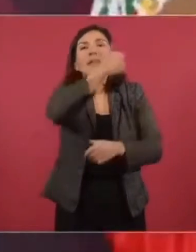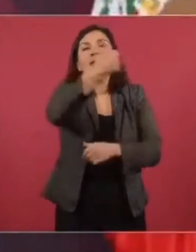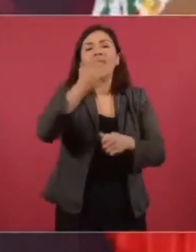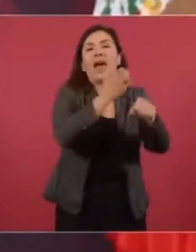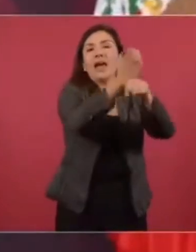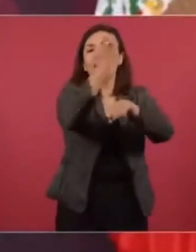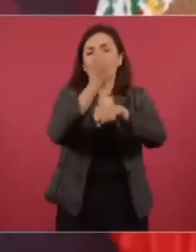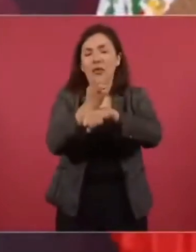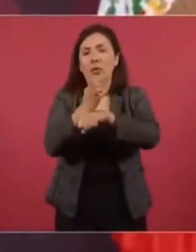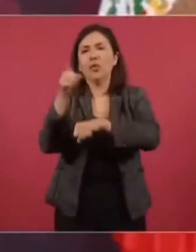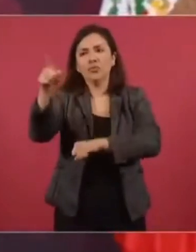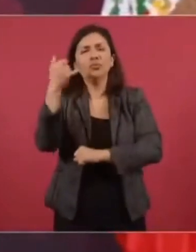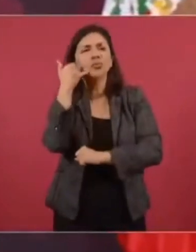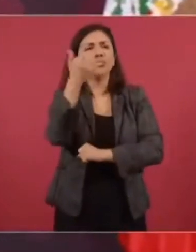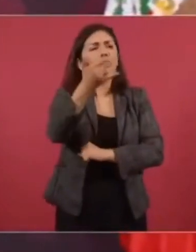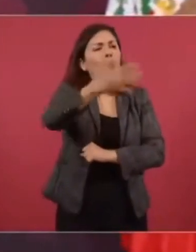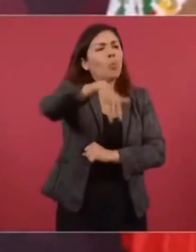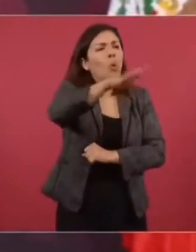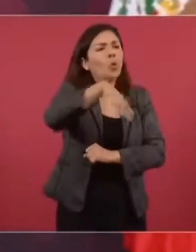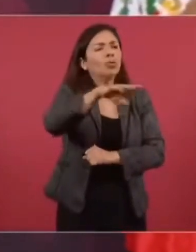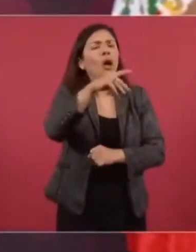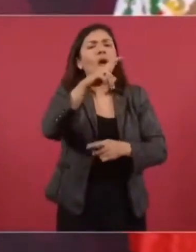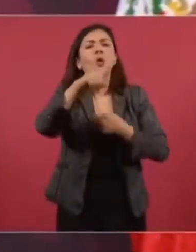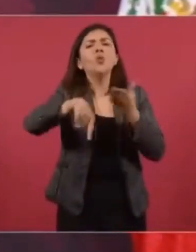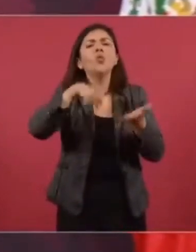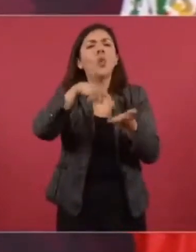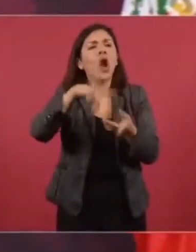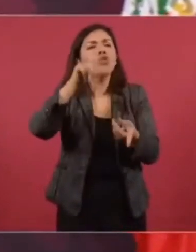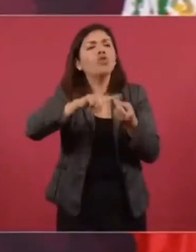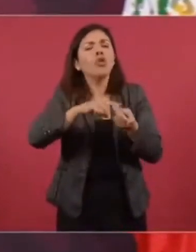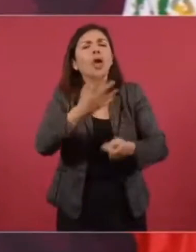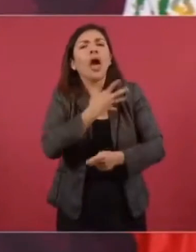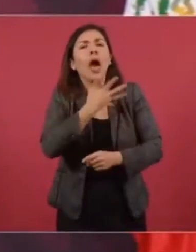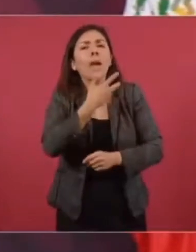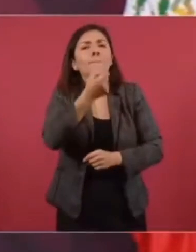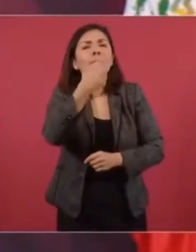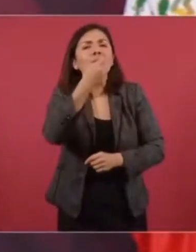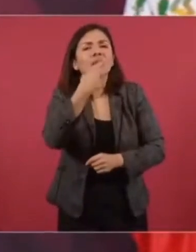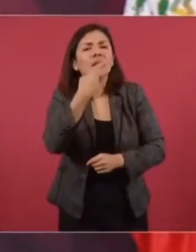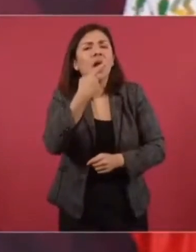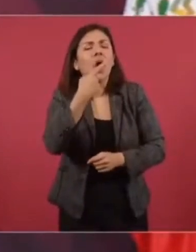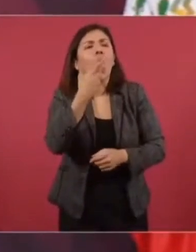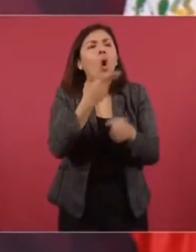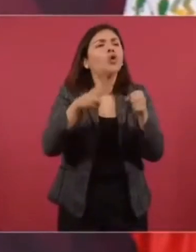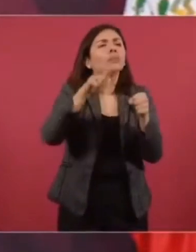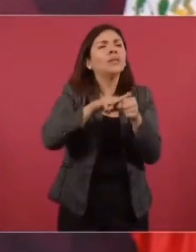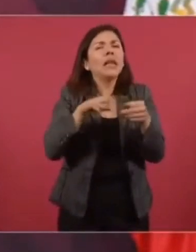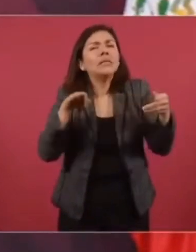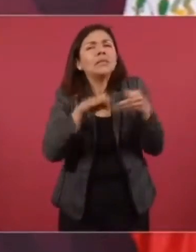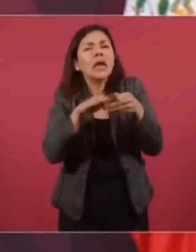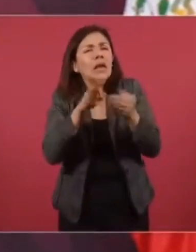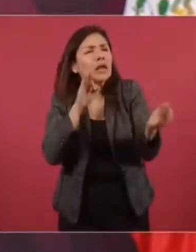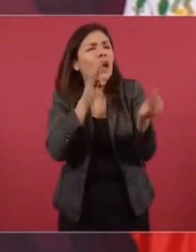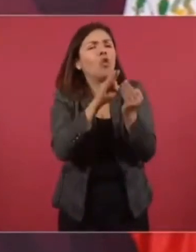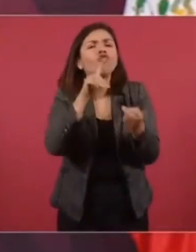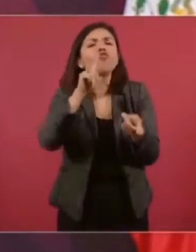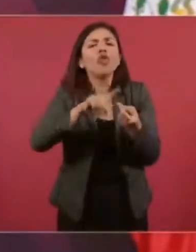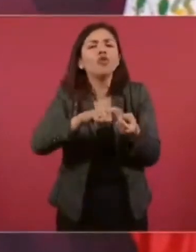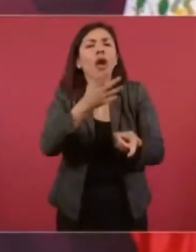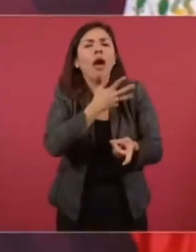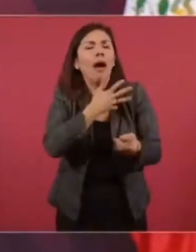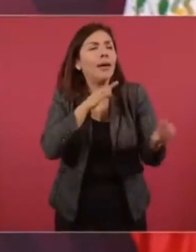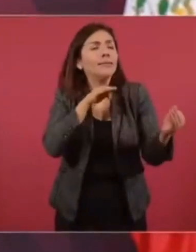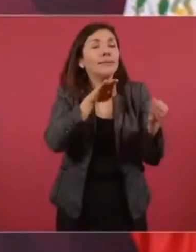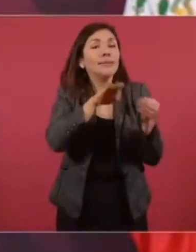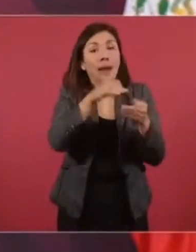Tratan de localizar el medicamento en la clínica y el hospital más cercano de donde